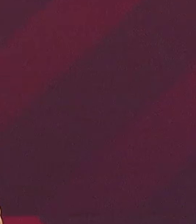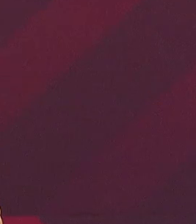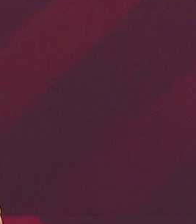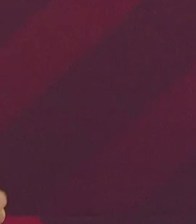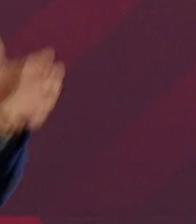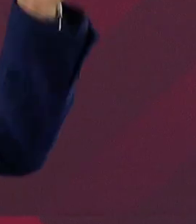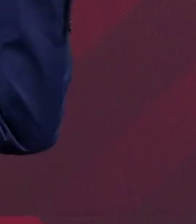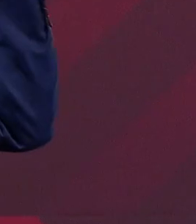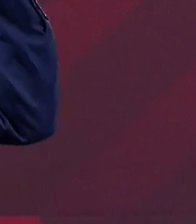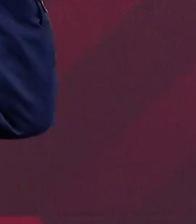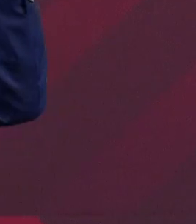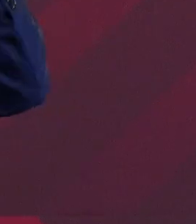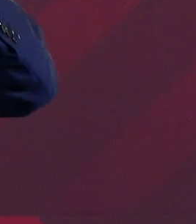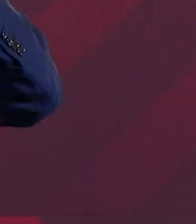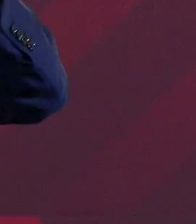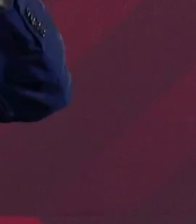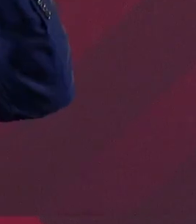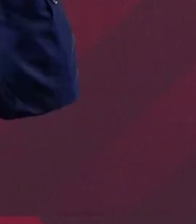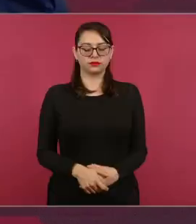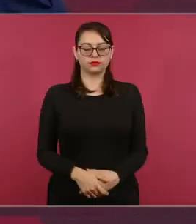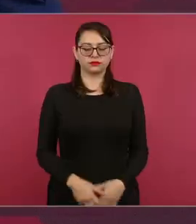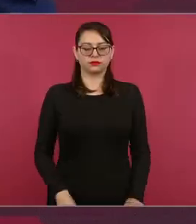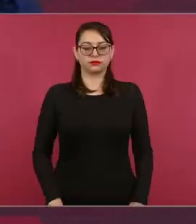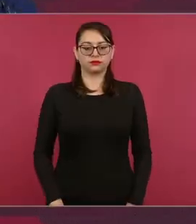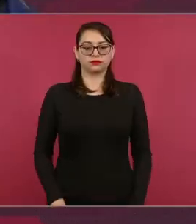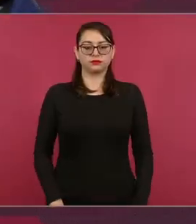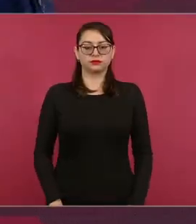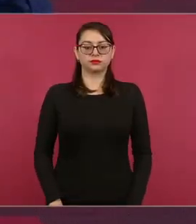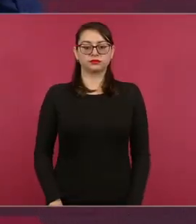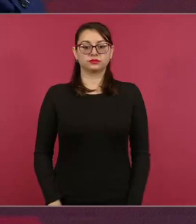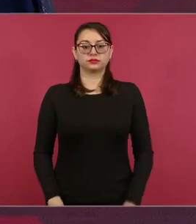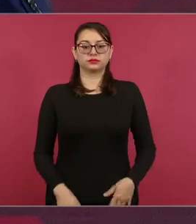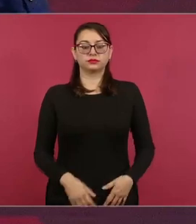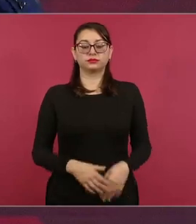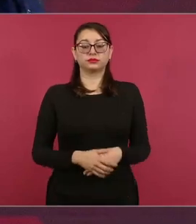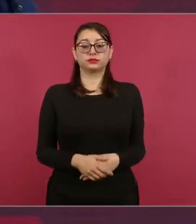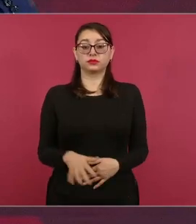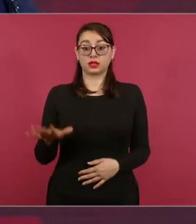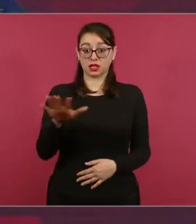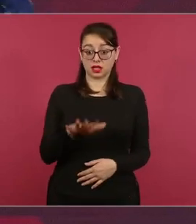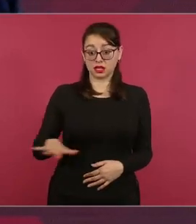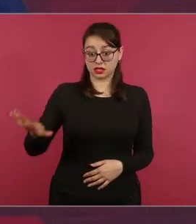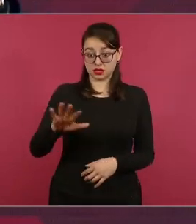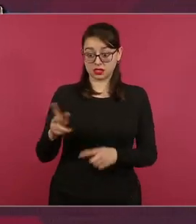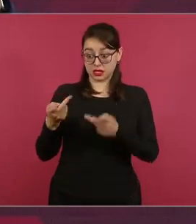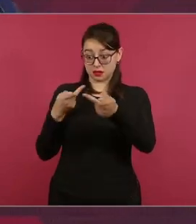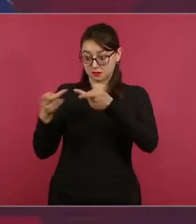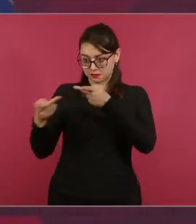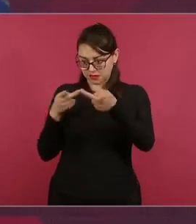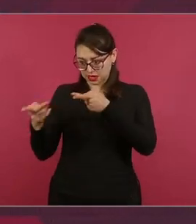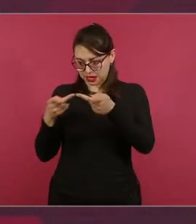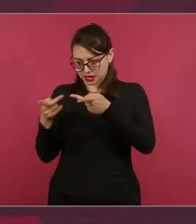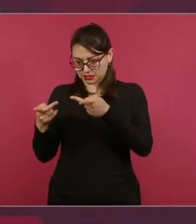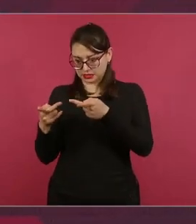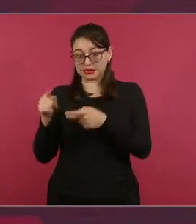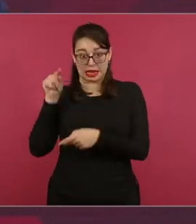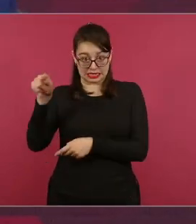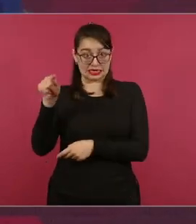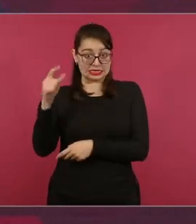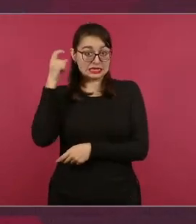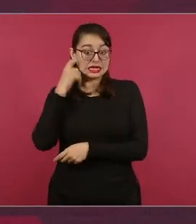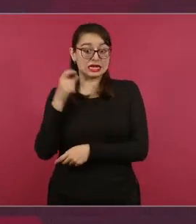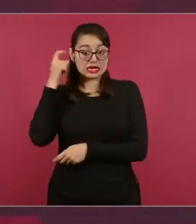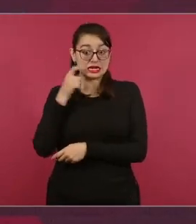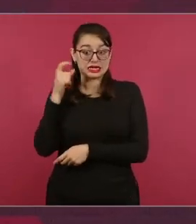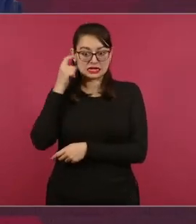Y fue Santana a combatir a los guerrerenses y